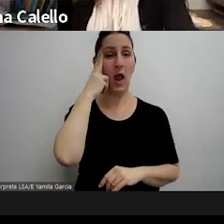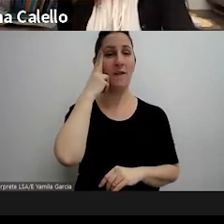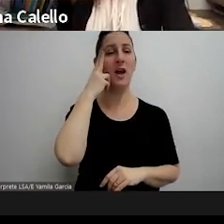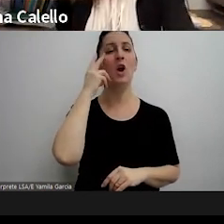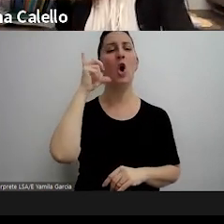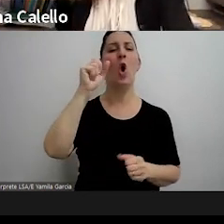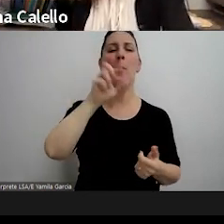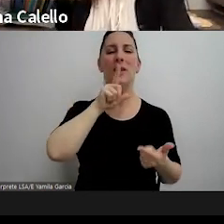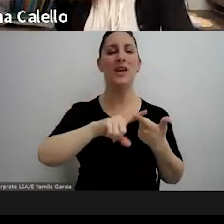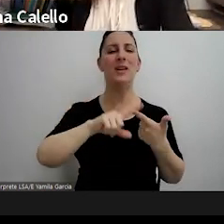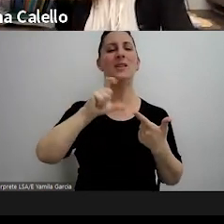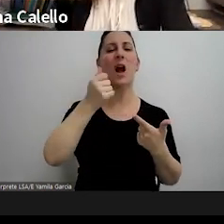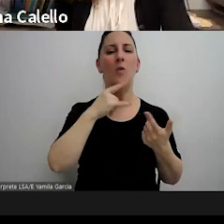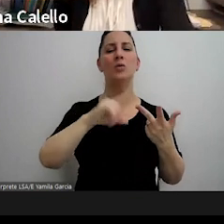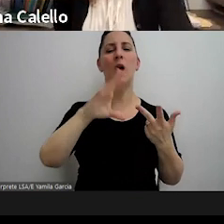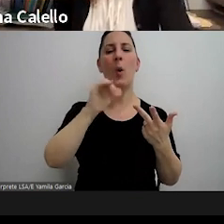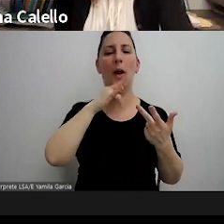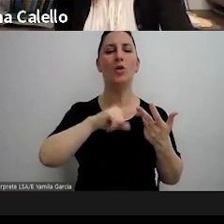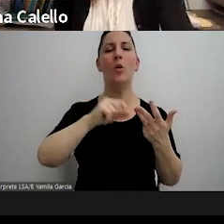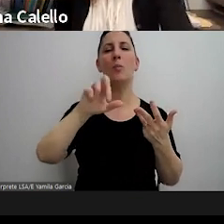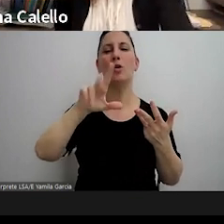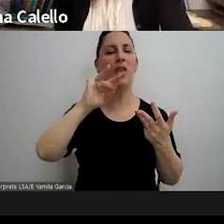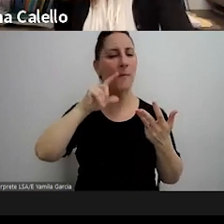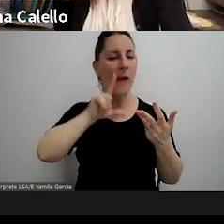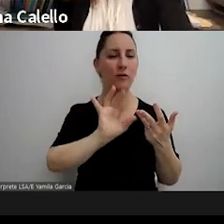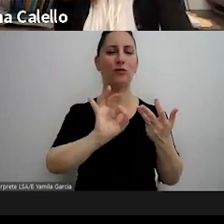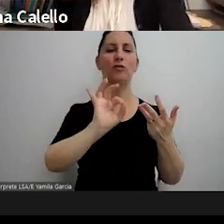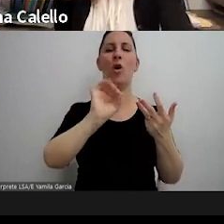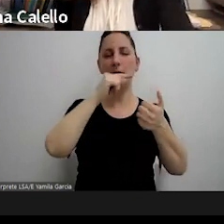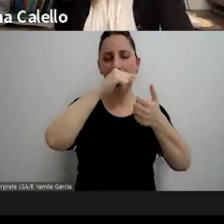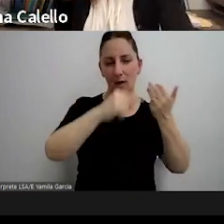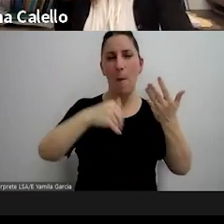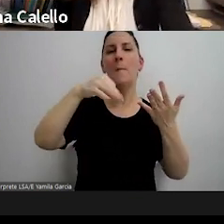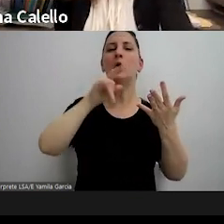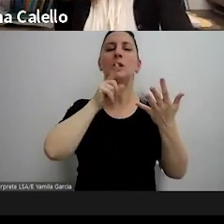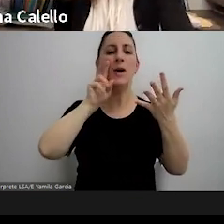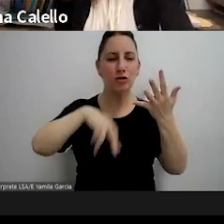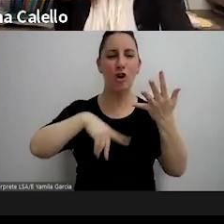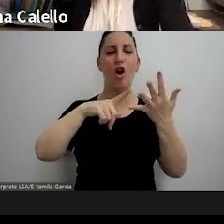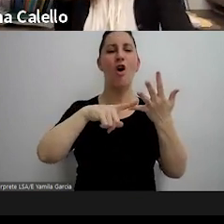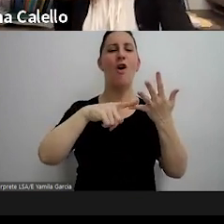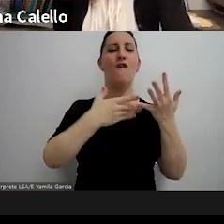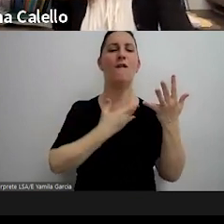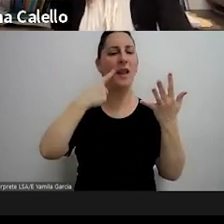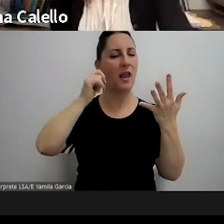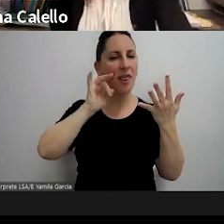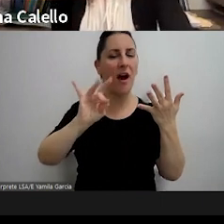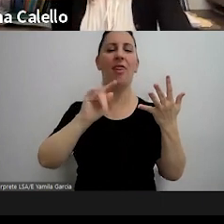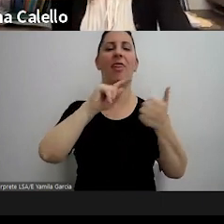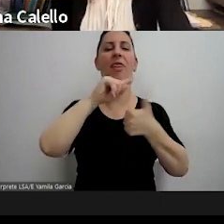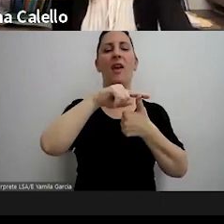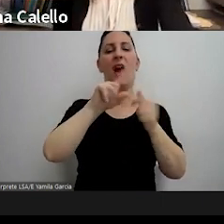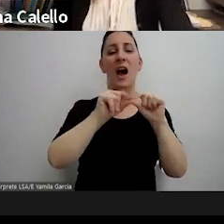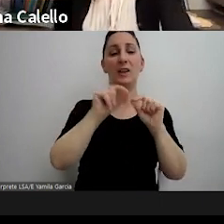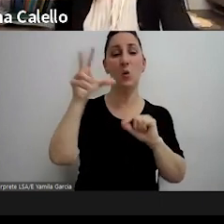causa objeto procedimiento ahora vamos a ver un poco de cada uno motivación la finalidad el artículo